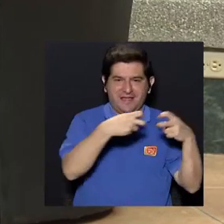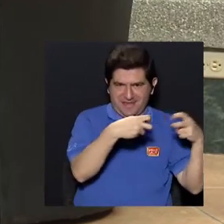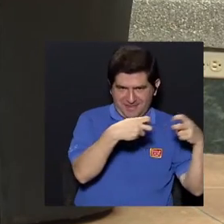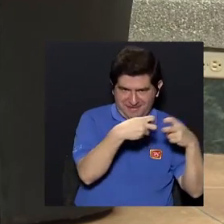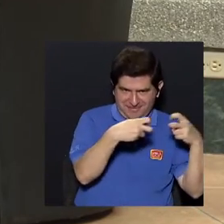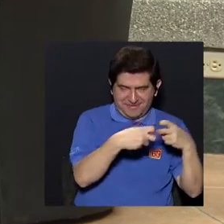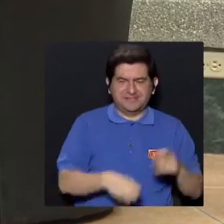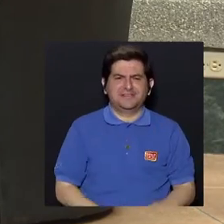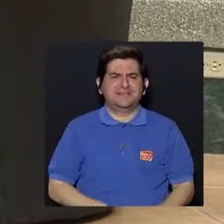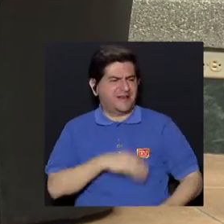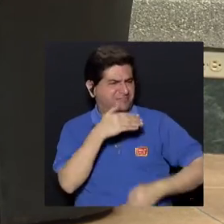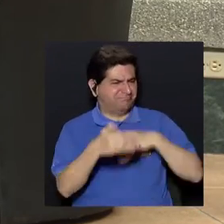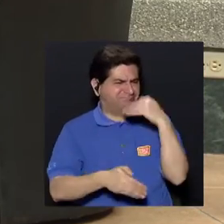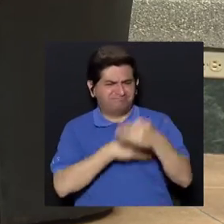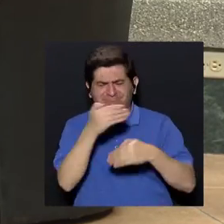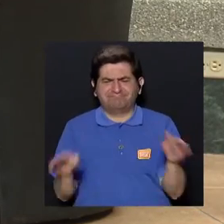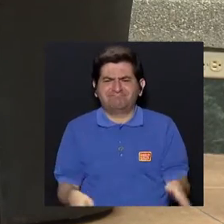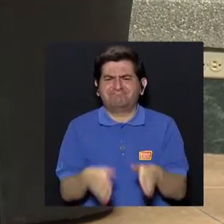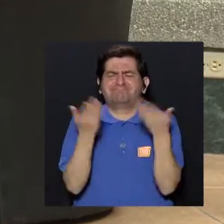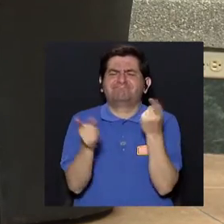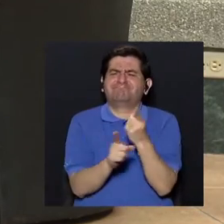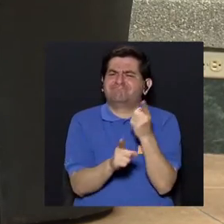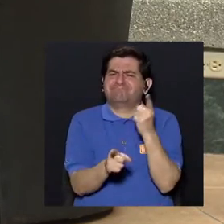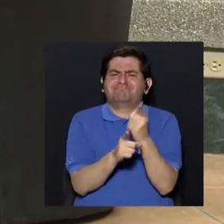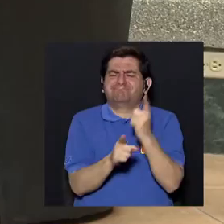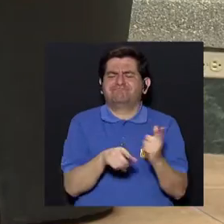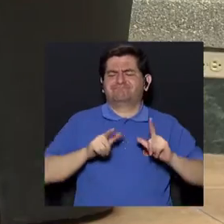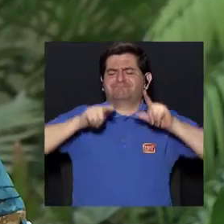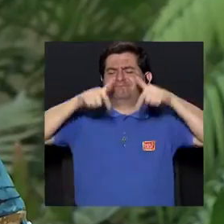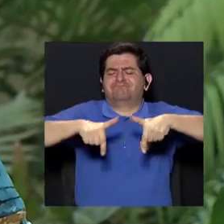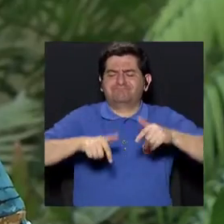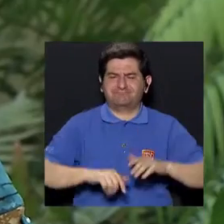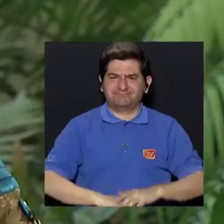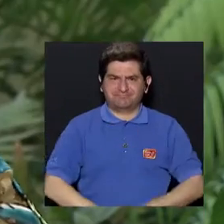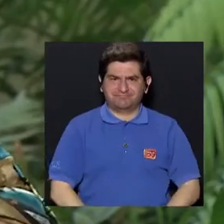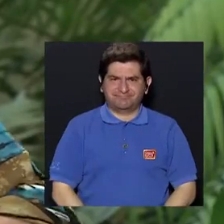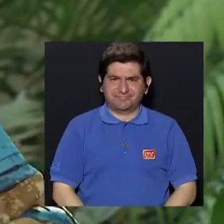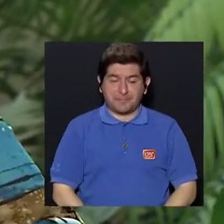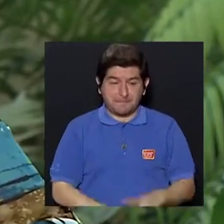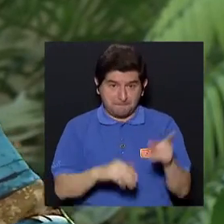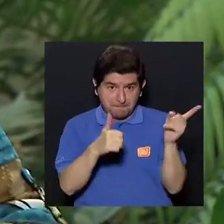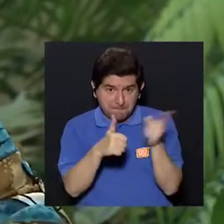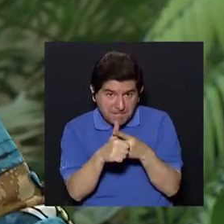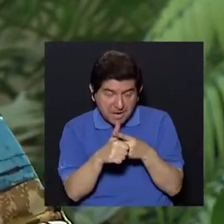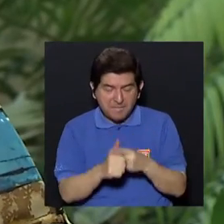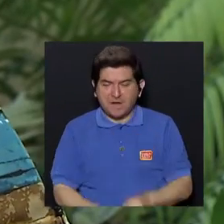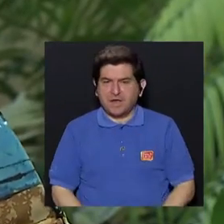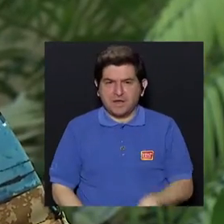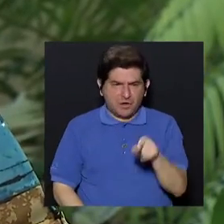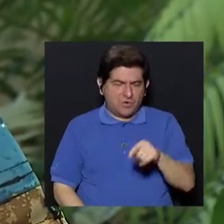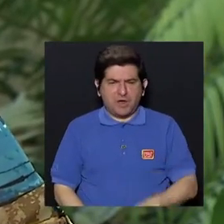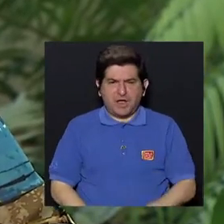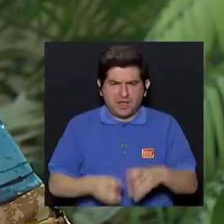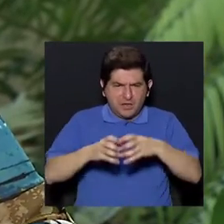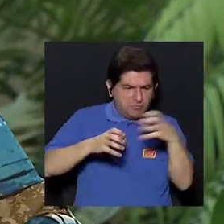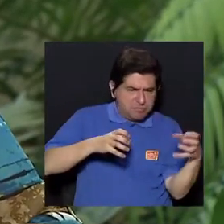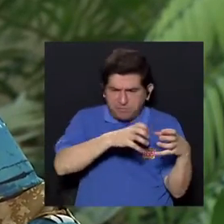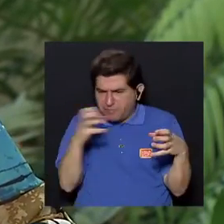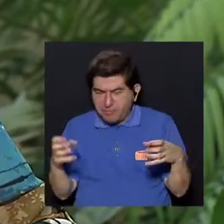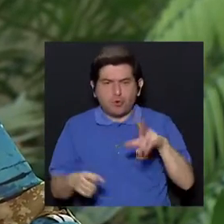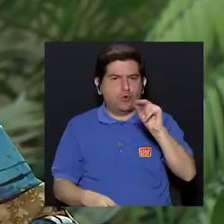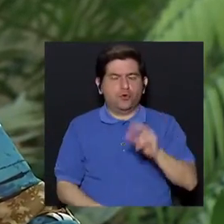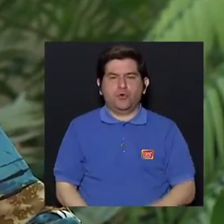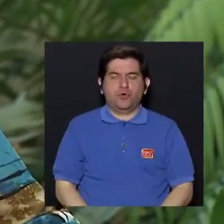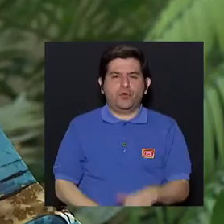eléctricos. ¿Cómo es el procedimiento entonces adecuado para desecharlos? Ok. Bueno, lo primero es no desarmarlos. Digamos,